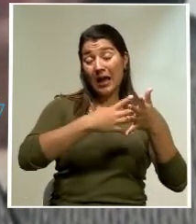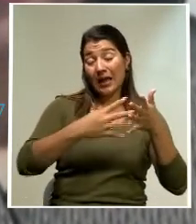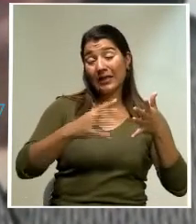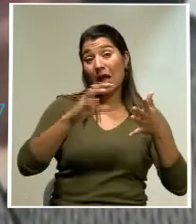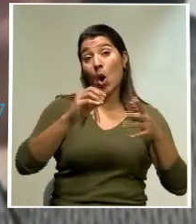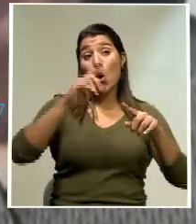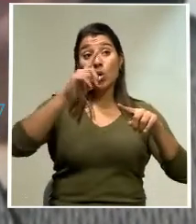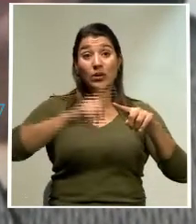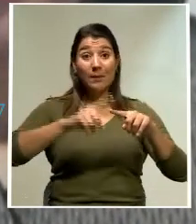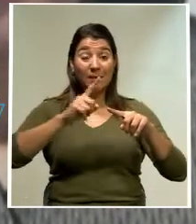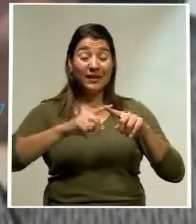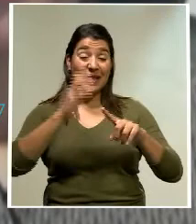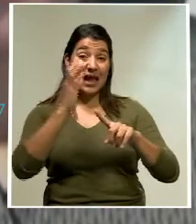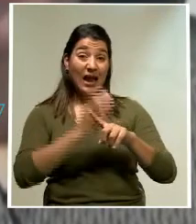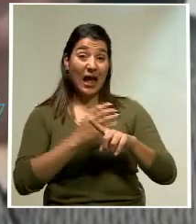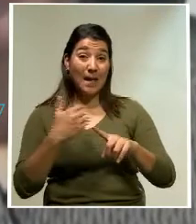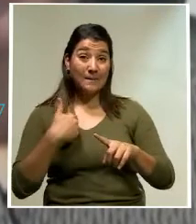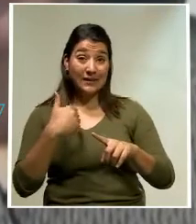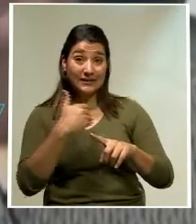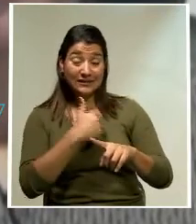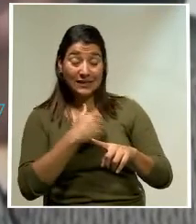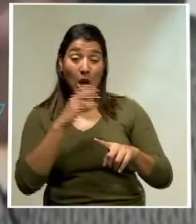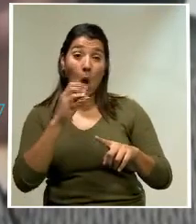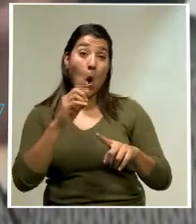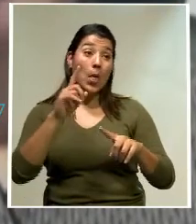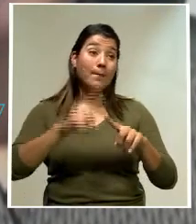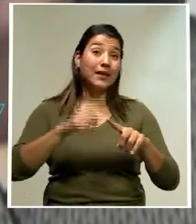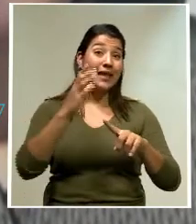de cada ministerio y de cada institución pública.